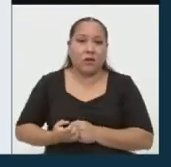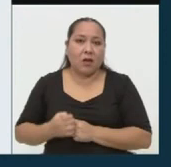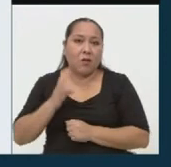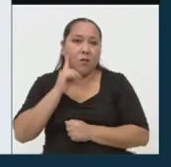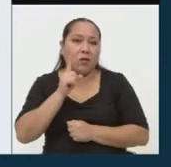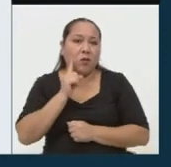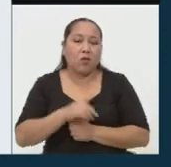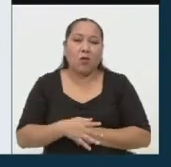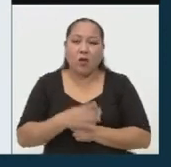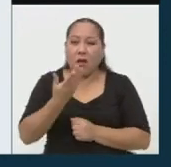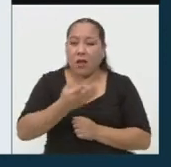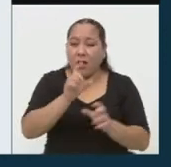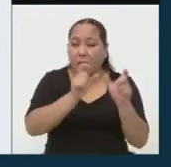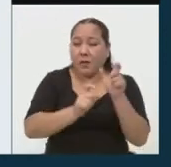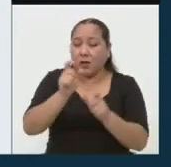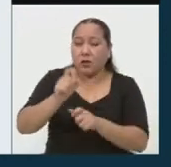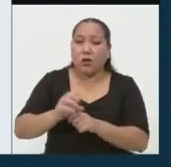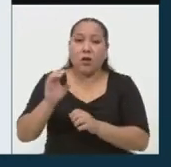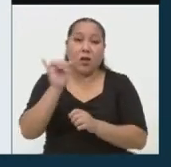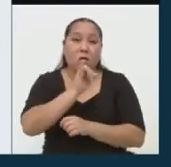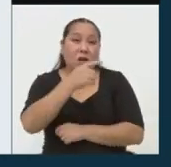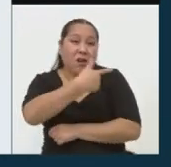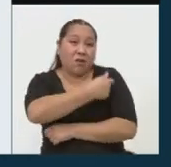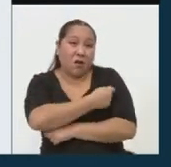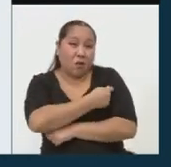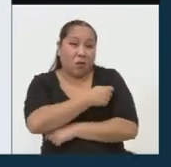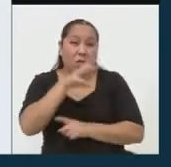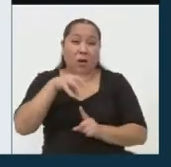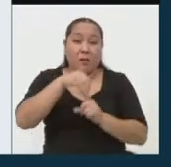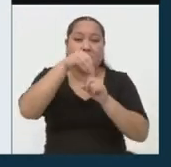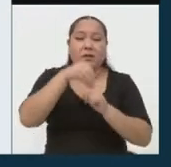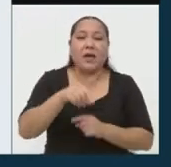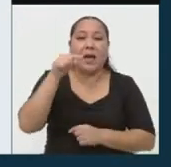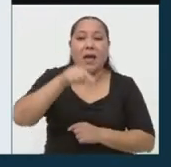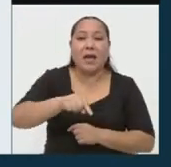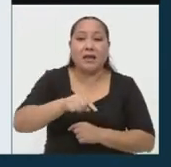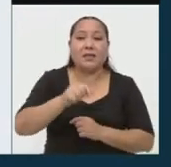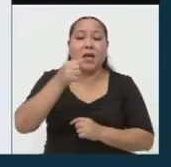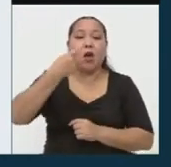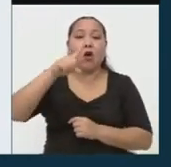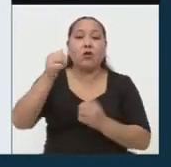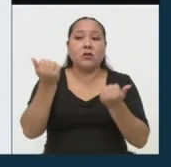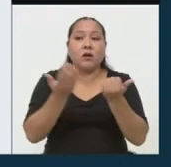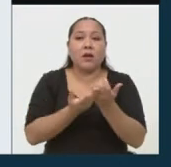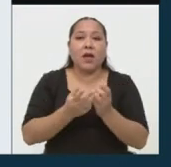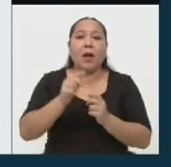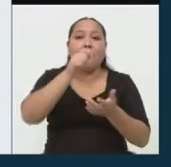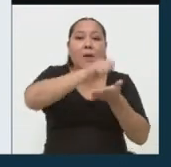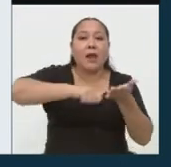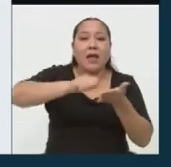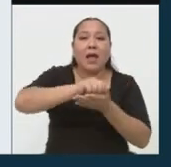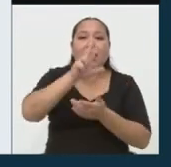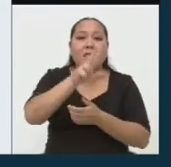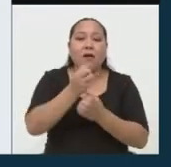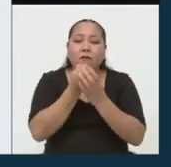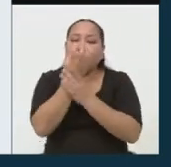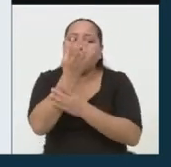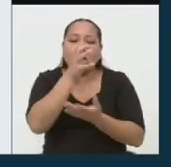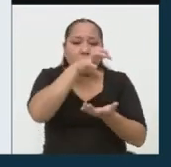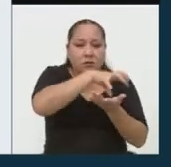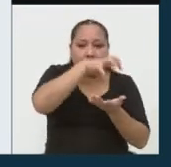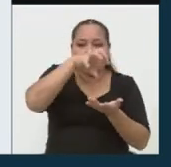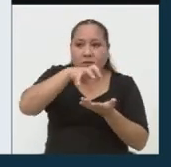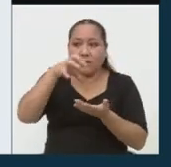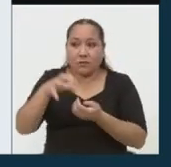Pacuno Gay. Este 11 de abril debe marcar las tres flores de Frente Amplio y elegir al primer presidente que lo quita el país